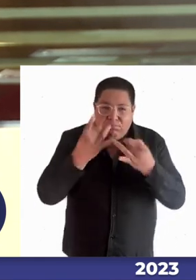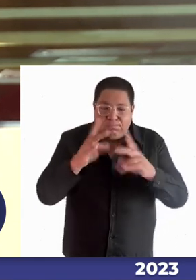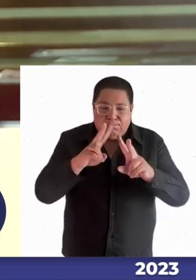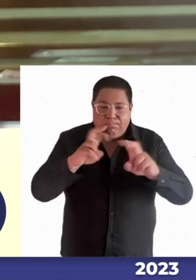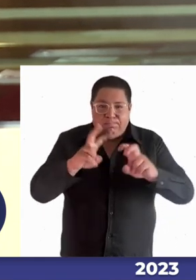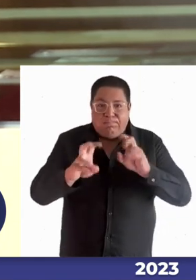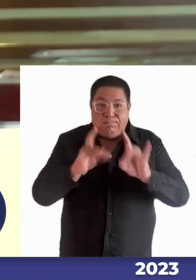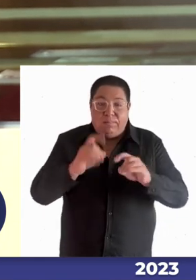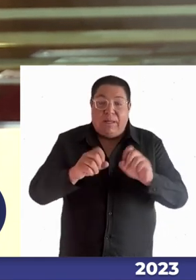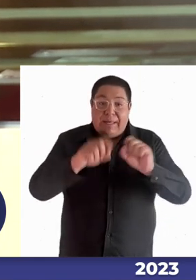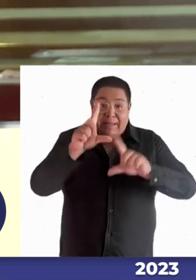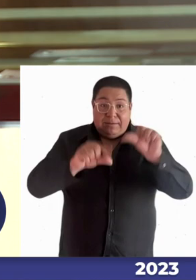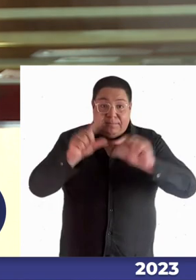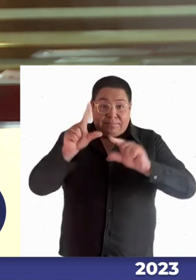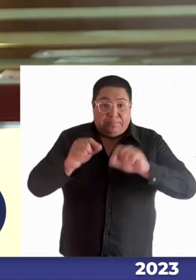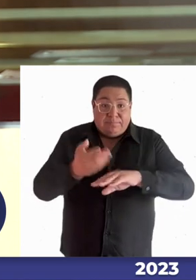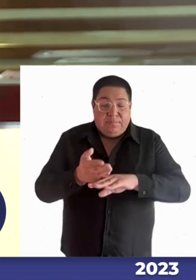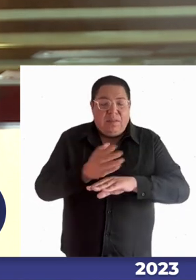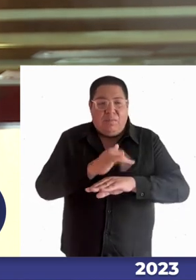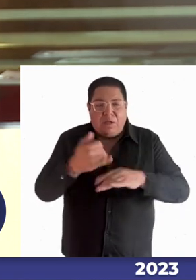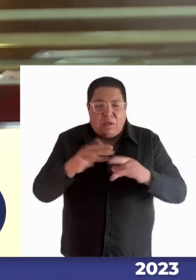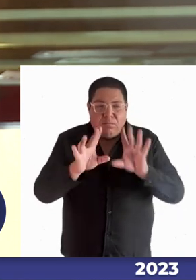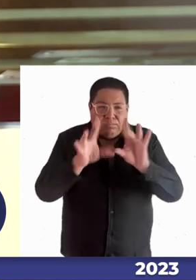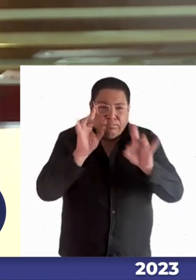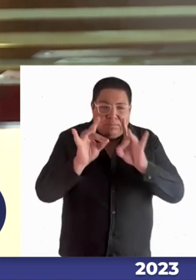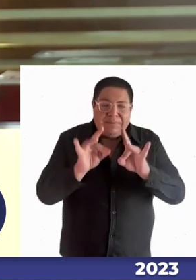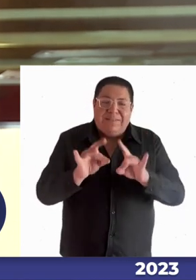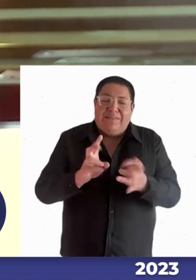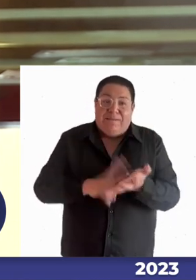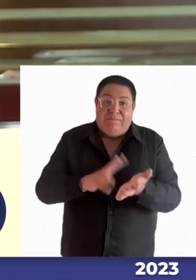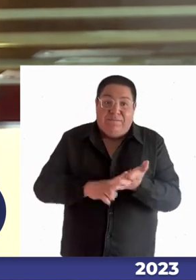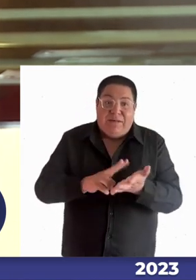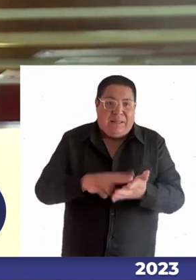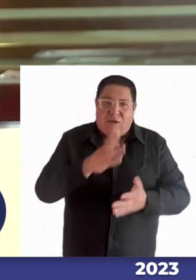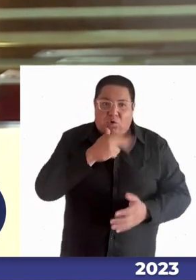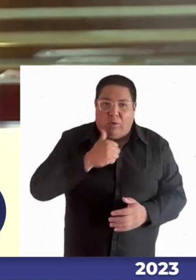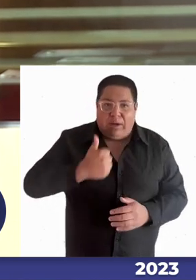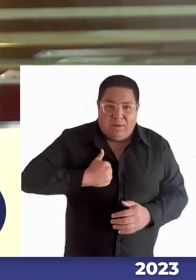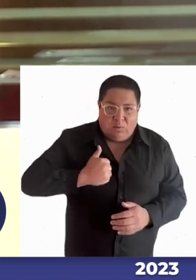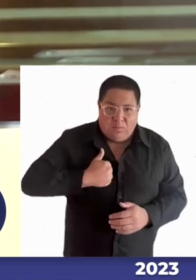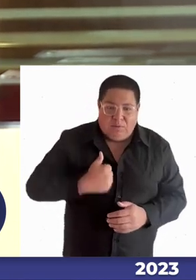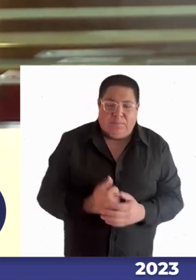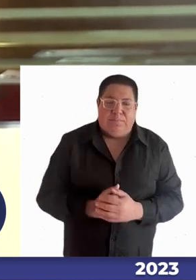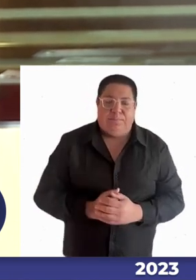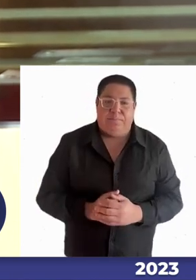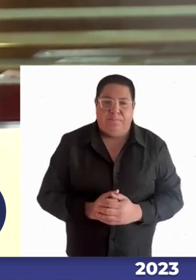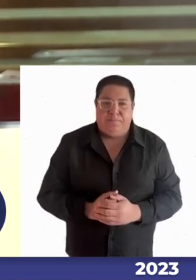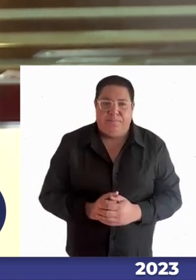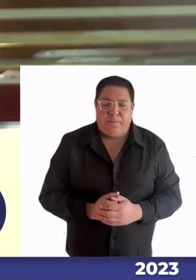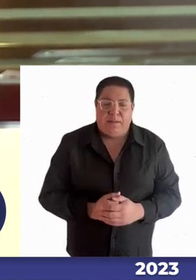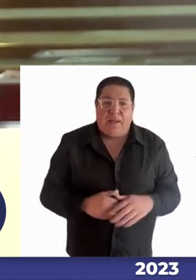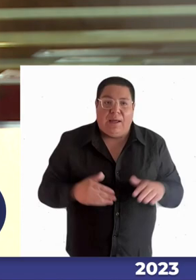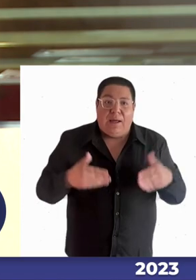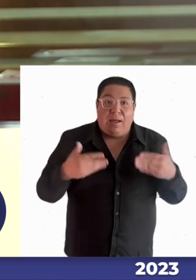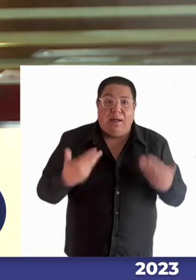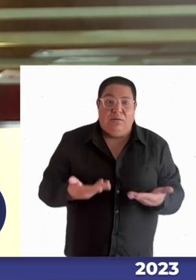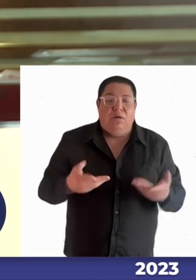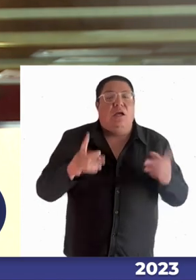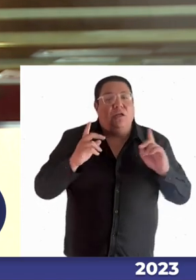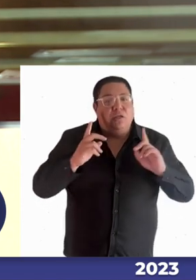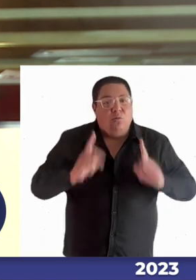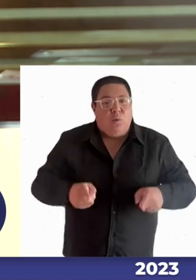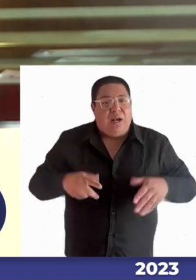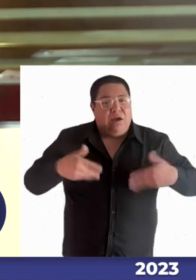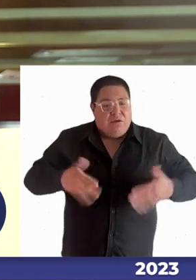estudios que se hicieron posteriormente de que realmente no se estaba cumpliendo por eso hoy día estamos sacando adelante